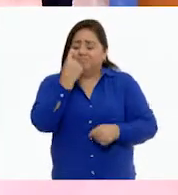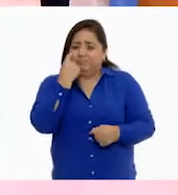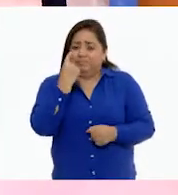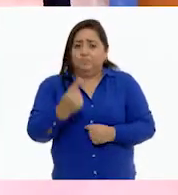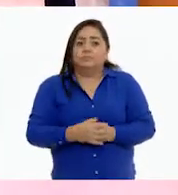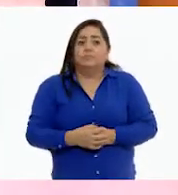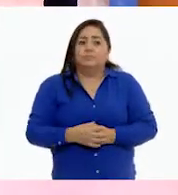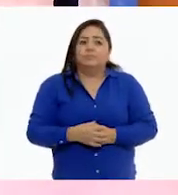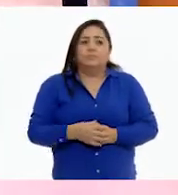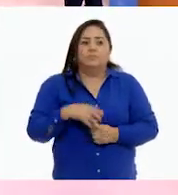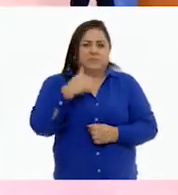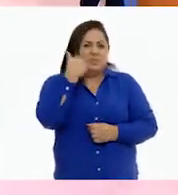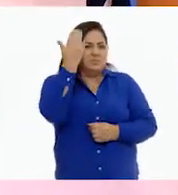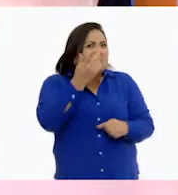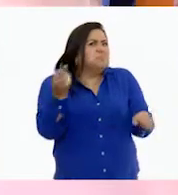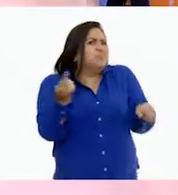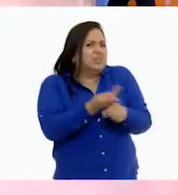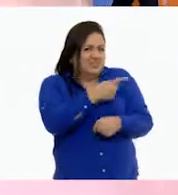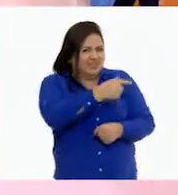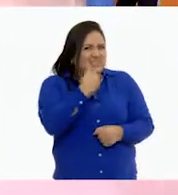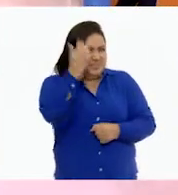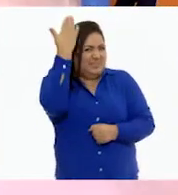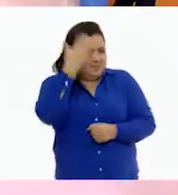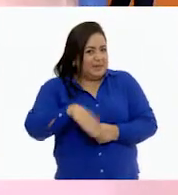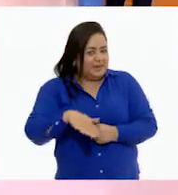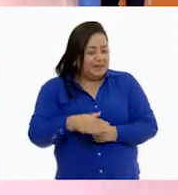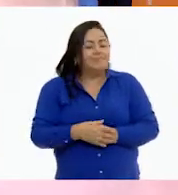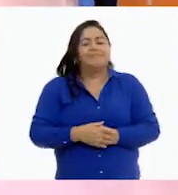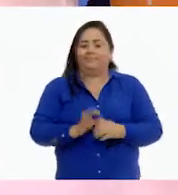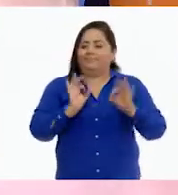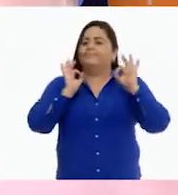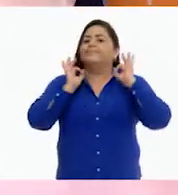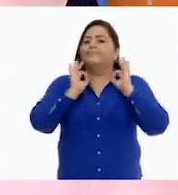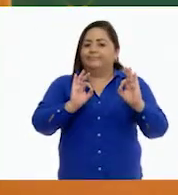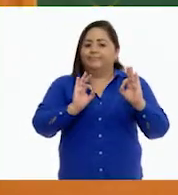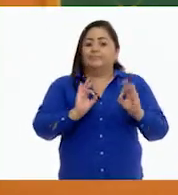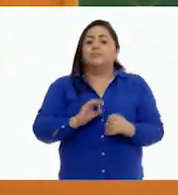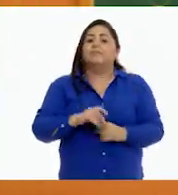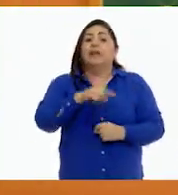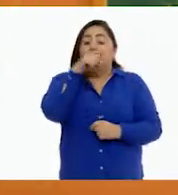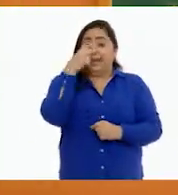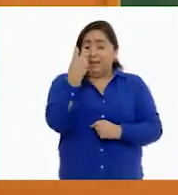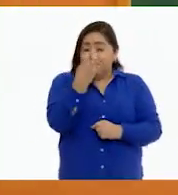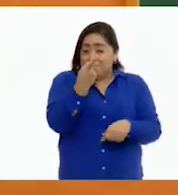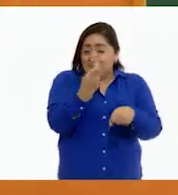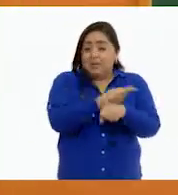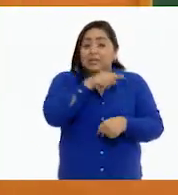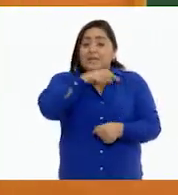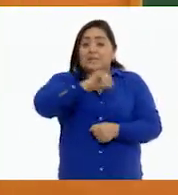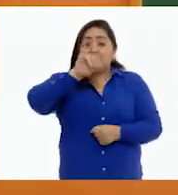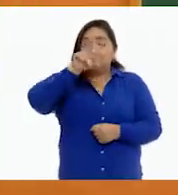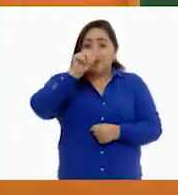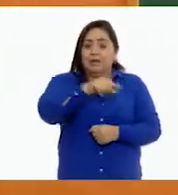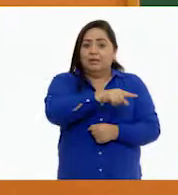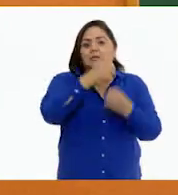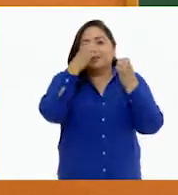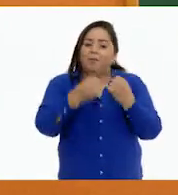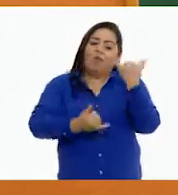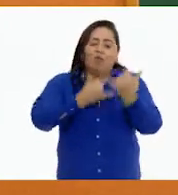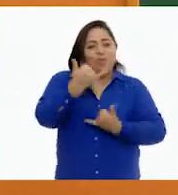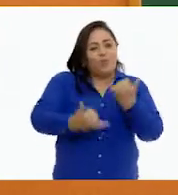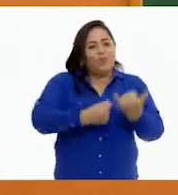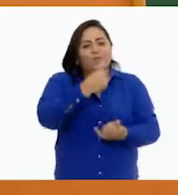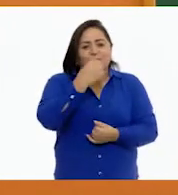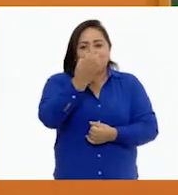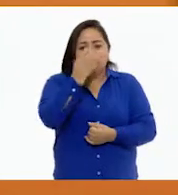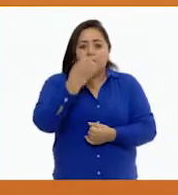¿Quieres conocer qué le pasó? Sí. ¿Tienes curiosidad? Sí. Perfecto. Resulta que Iván estaba en el recreo